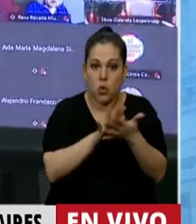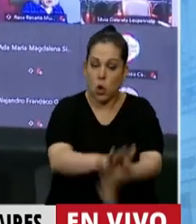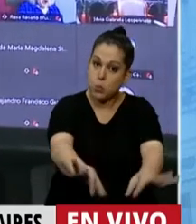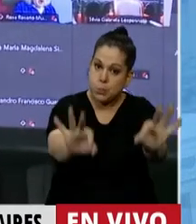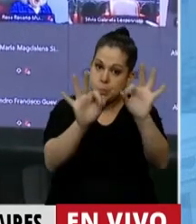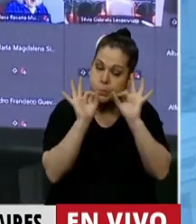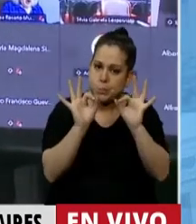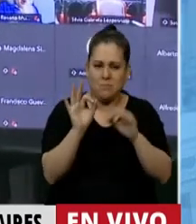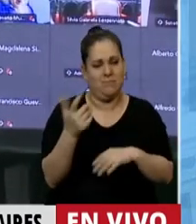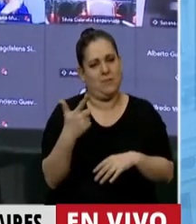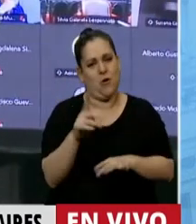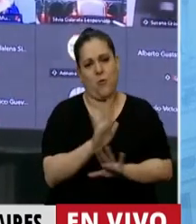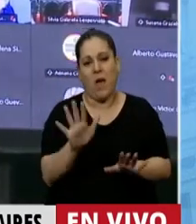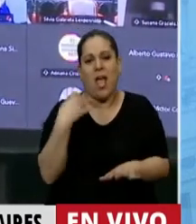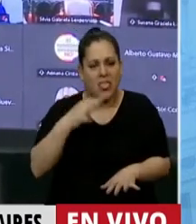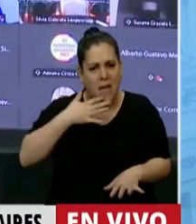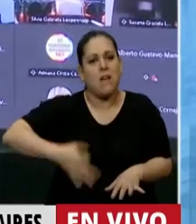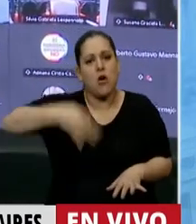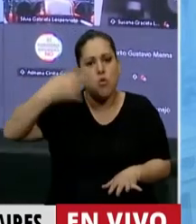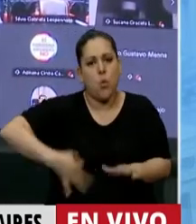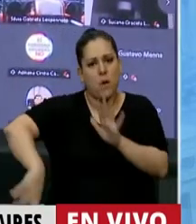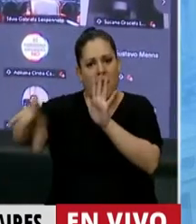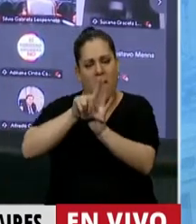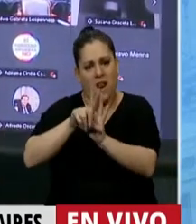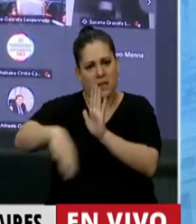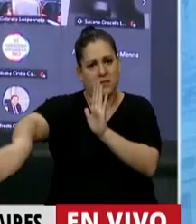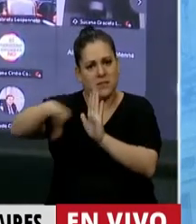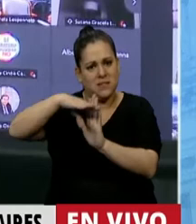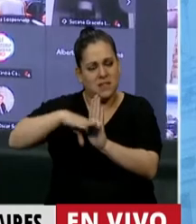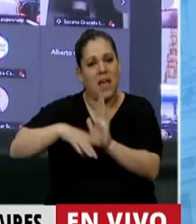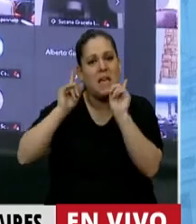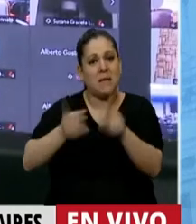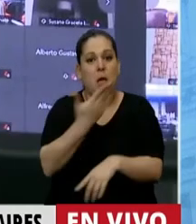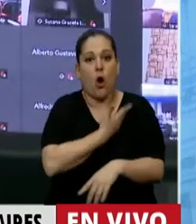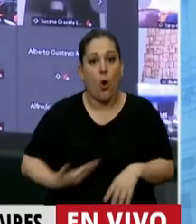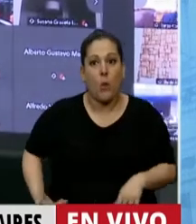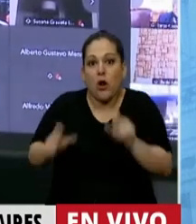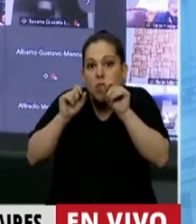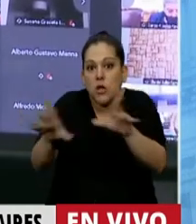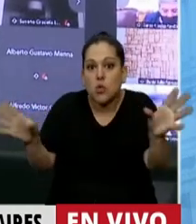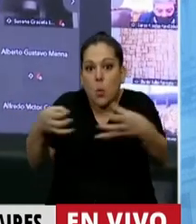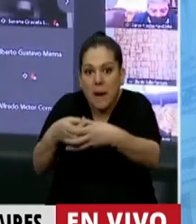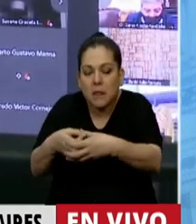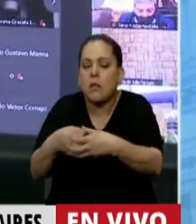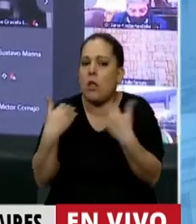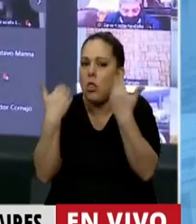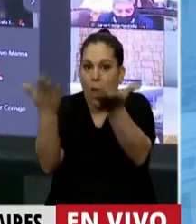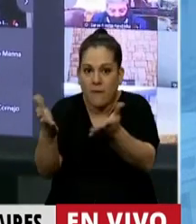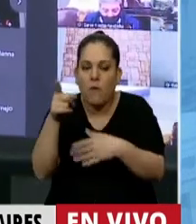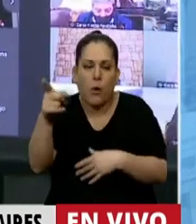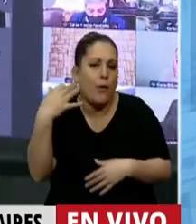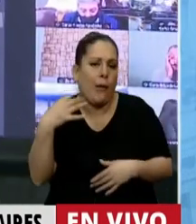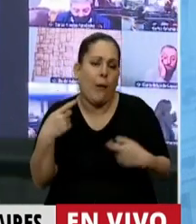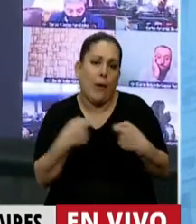haciendo ninguna revolución. Hagan cumplir las leyes y hagan que los gobiernos de su partido dejen de ser cómplices